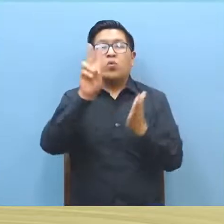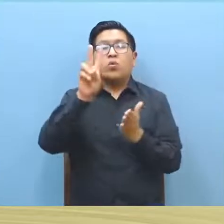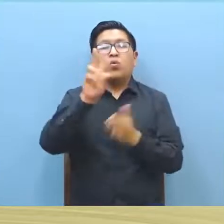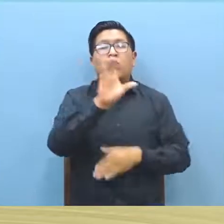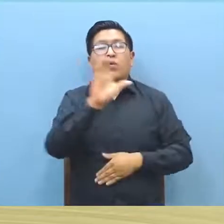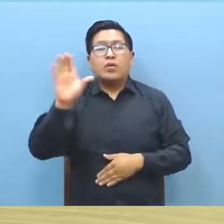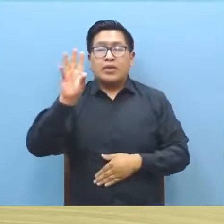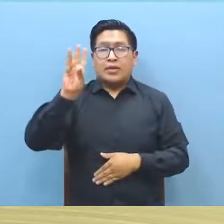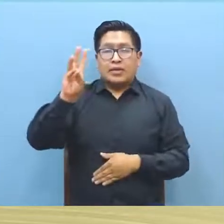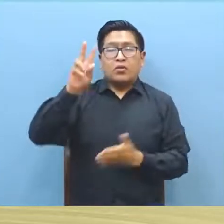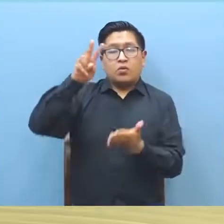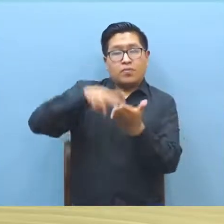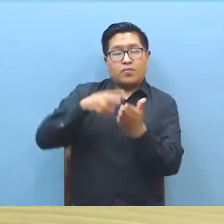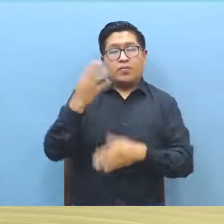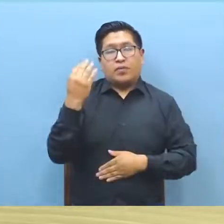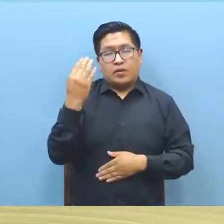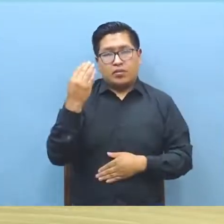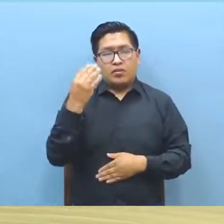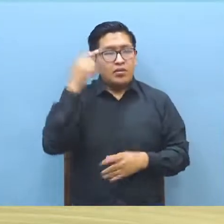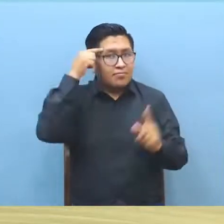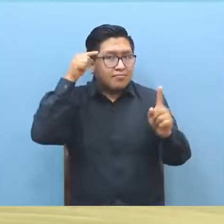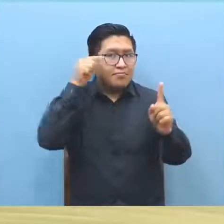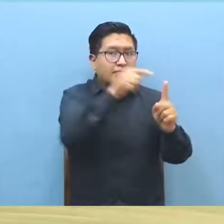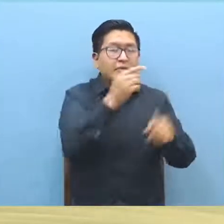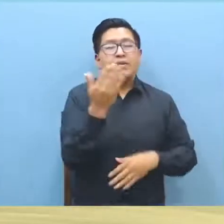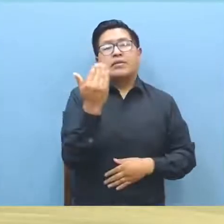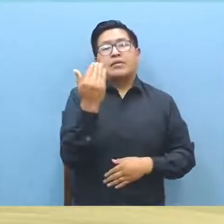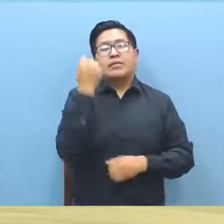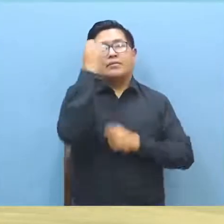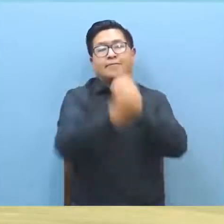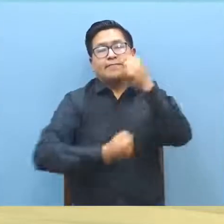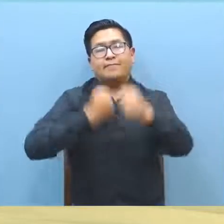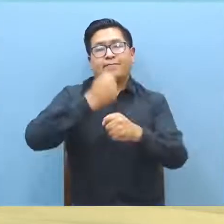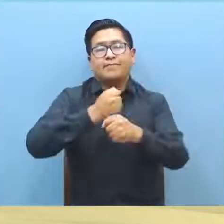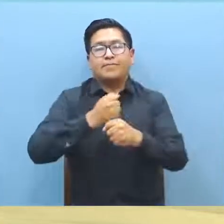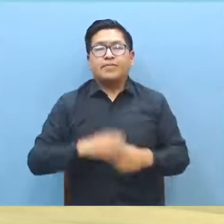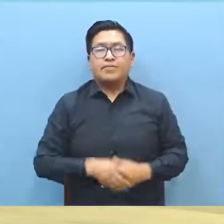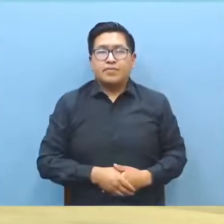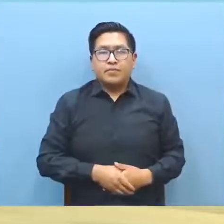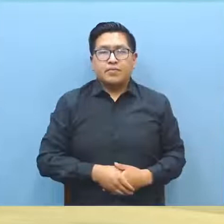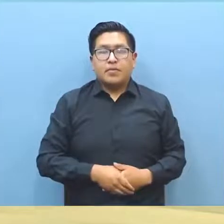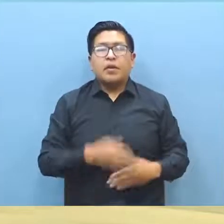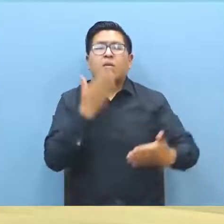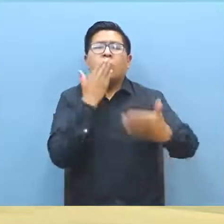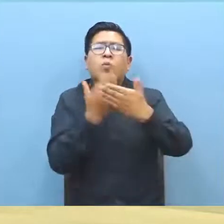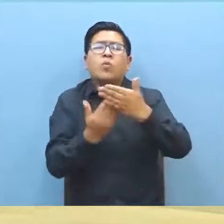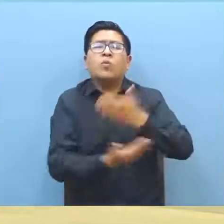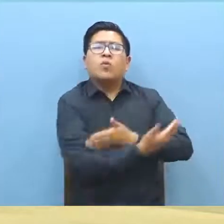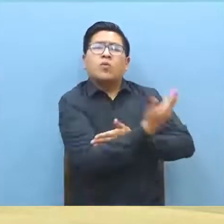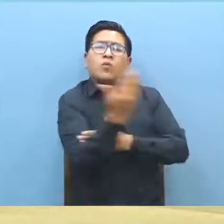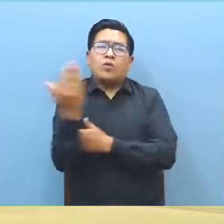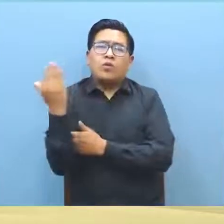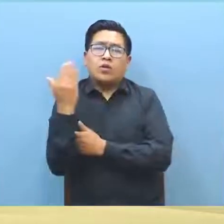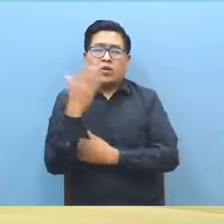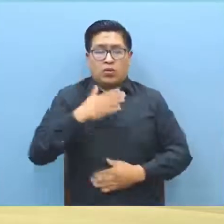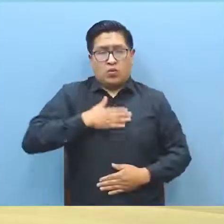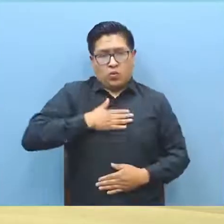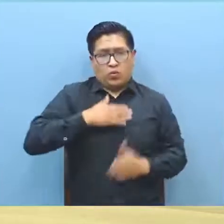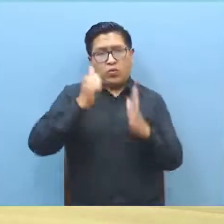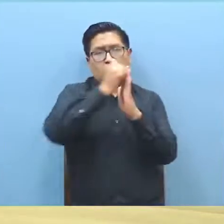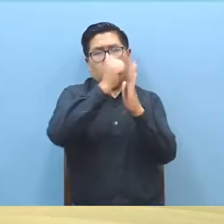para la víctima de 15 años de edad. Muy buenos días. Como una de las abogadas de la Defensoría de San Lorenzo,